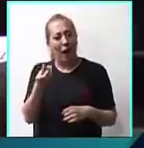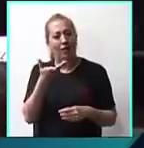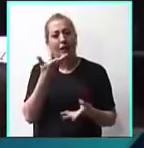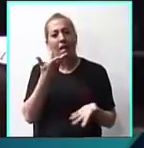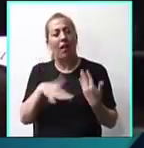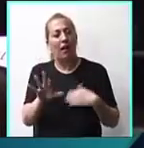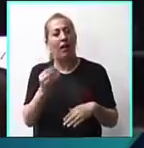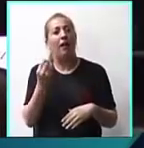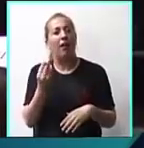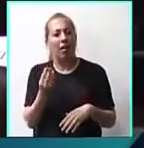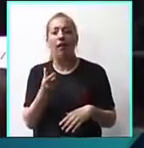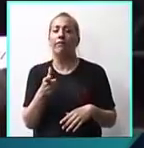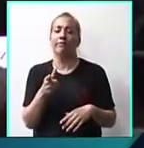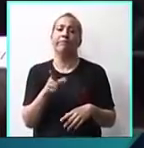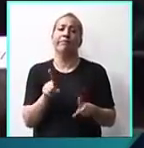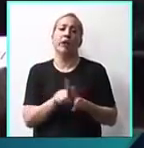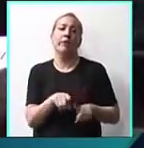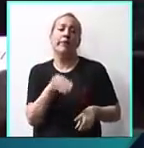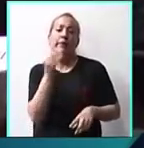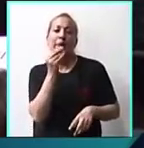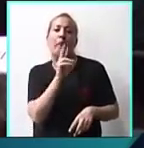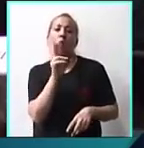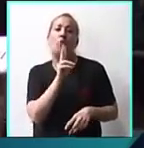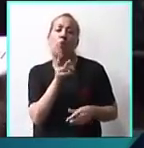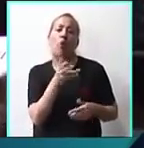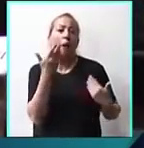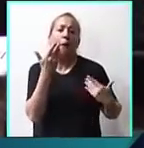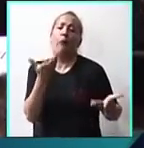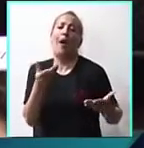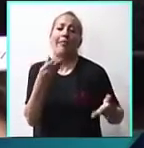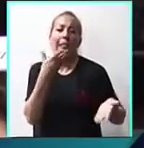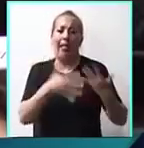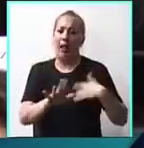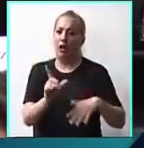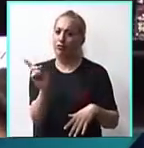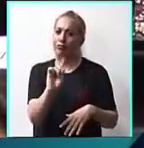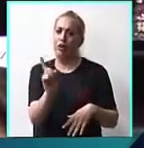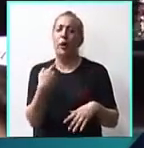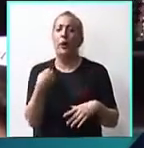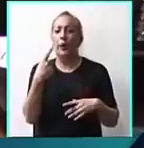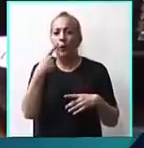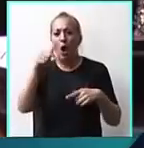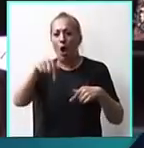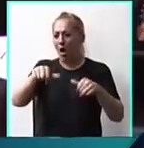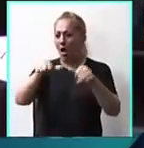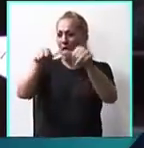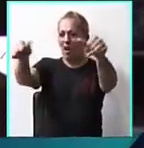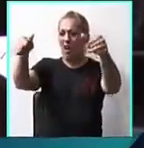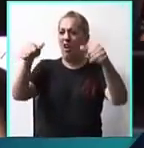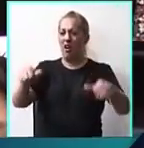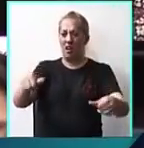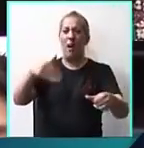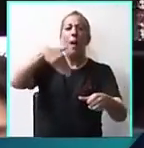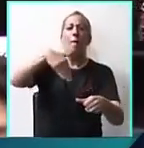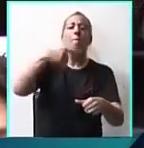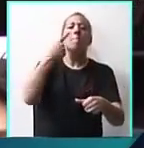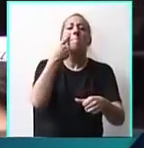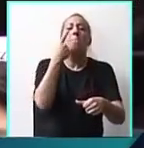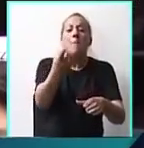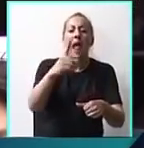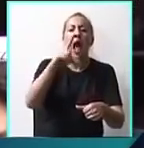es usar a las mujeres. No se usan a las mujeres. Incluso hoy veo que se ponen cartelitos, mira cómo nos ponemos.